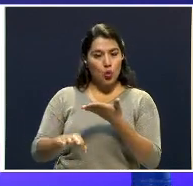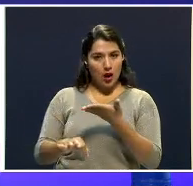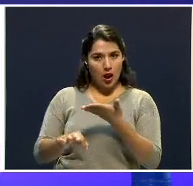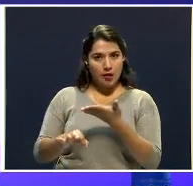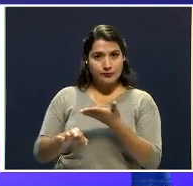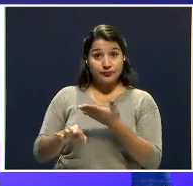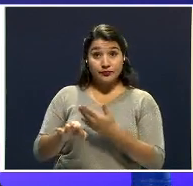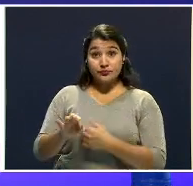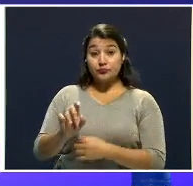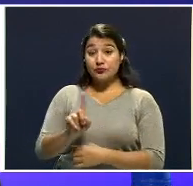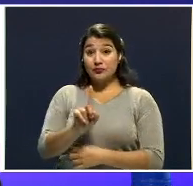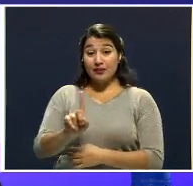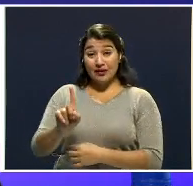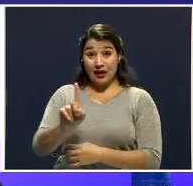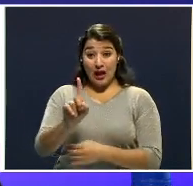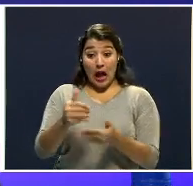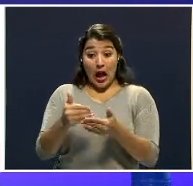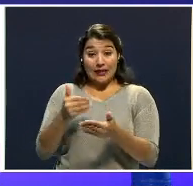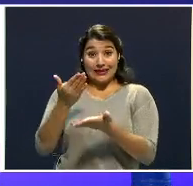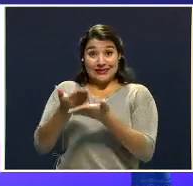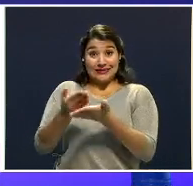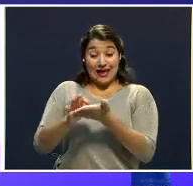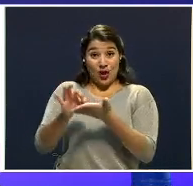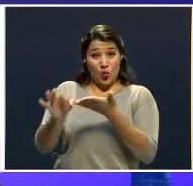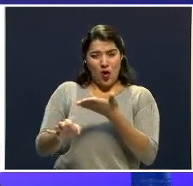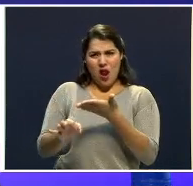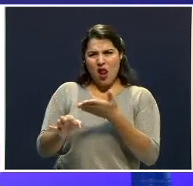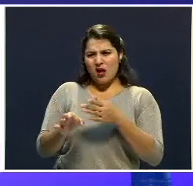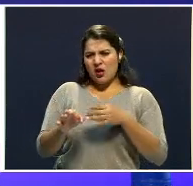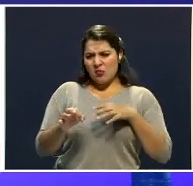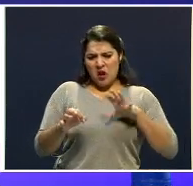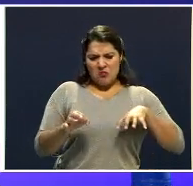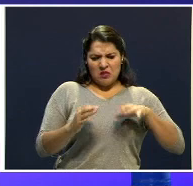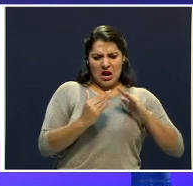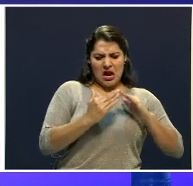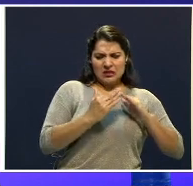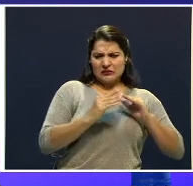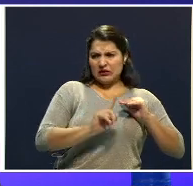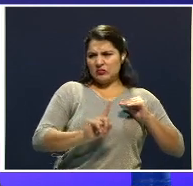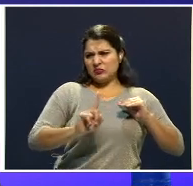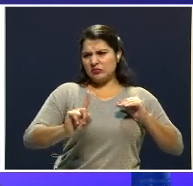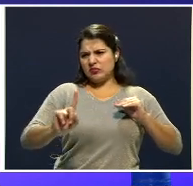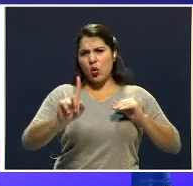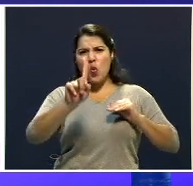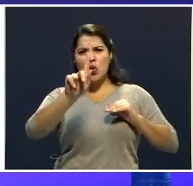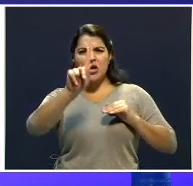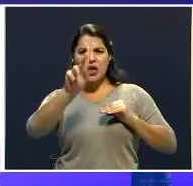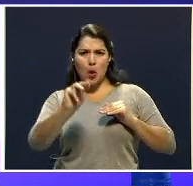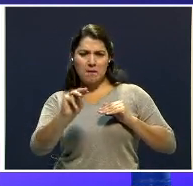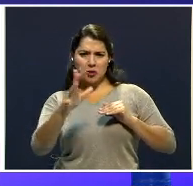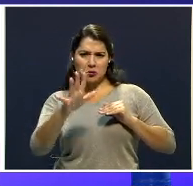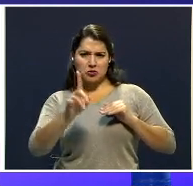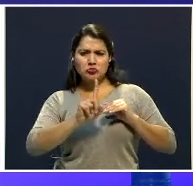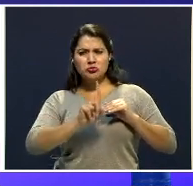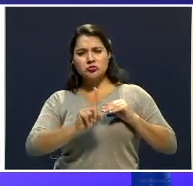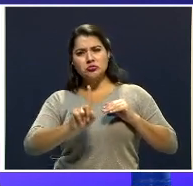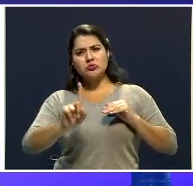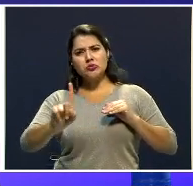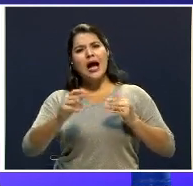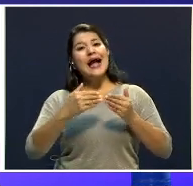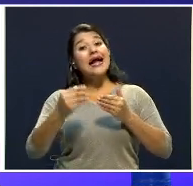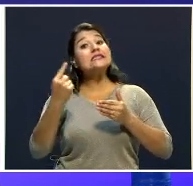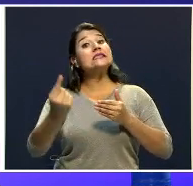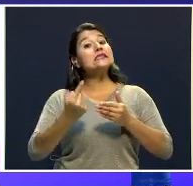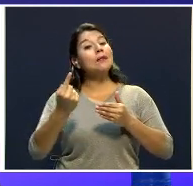para llegar a la escuela necesitaba hacer un recorrido de aproximadamente un kilómetro. Generalmente lo hacía en